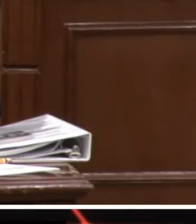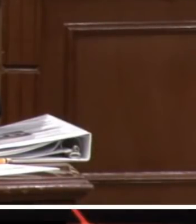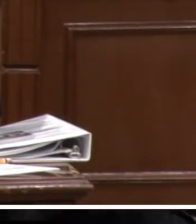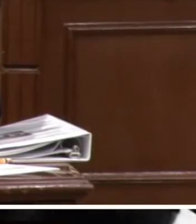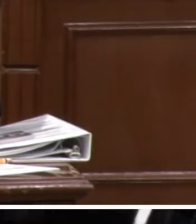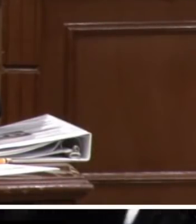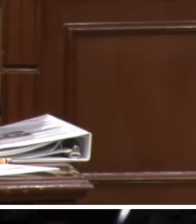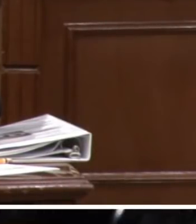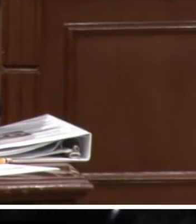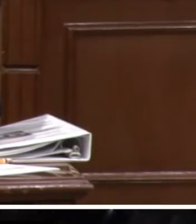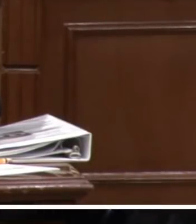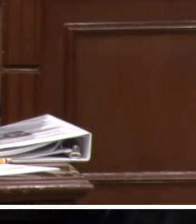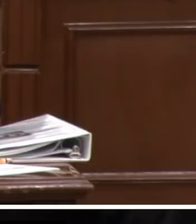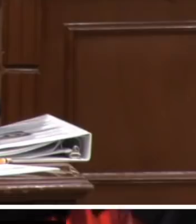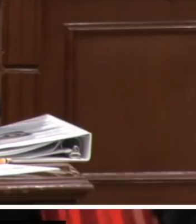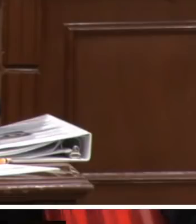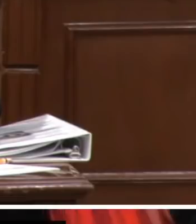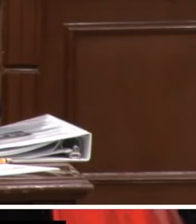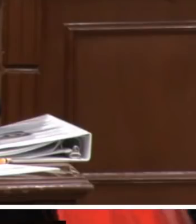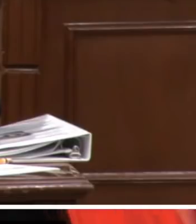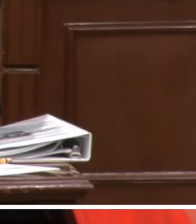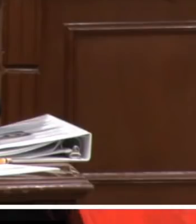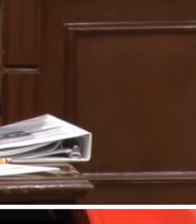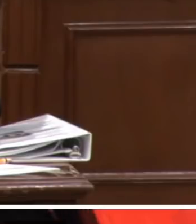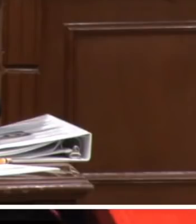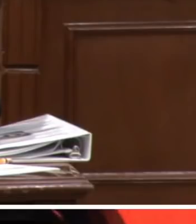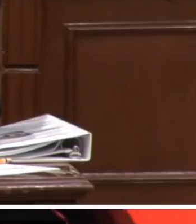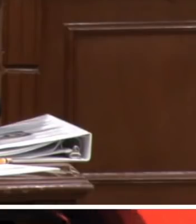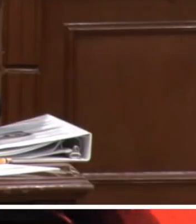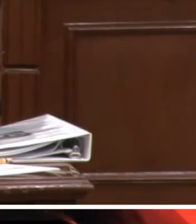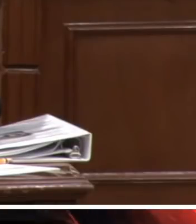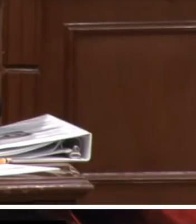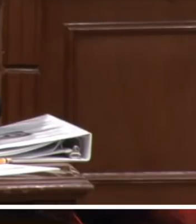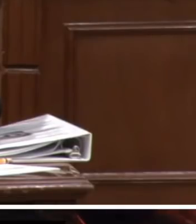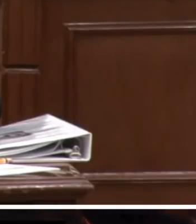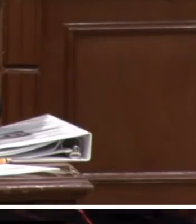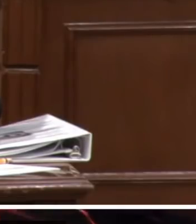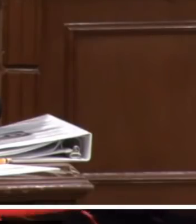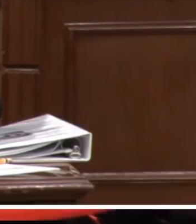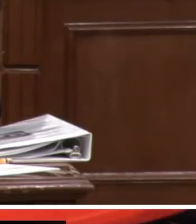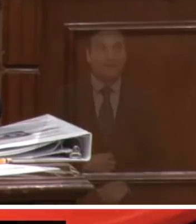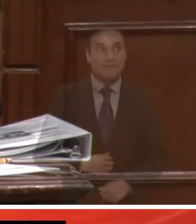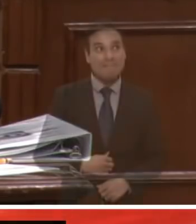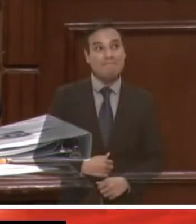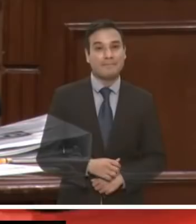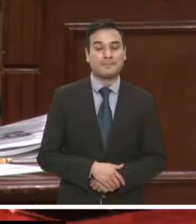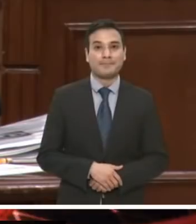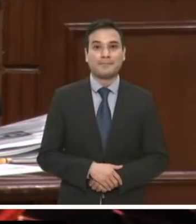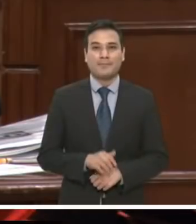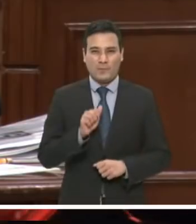recursos públicos que reciben como parte de sus prerrogativas y la otra parte, que es la política,